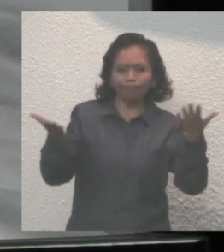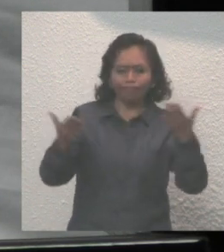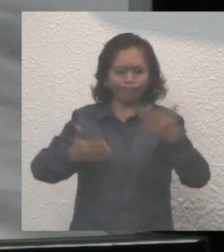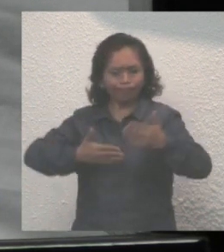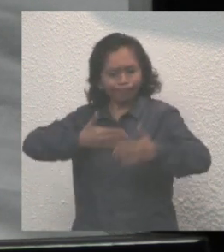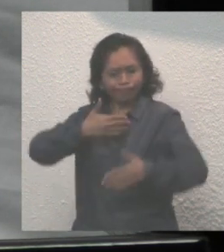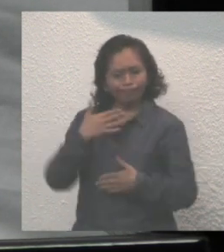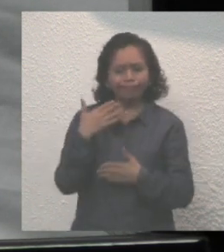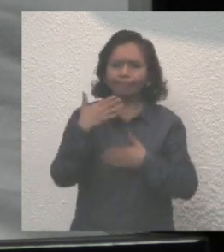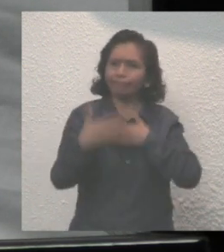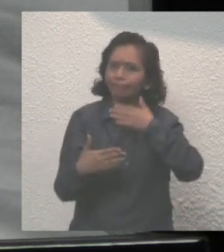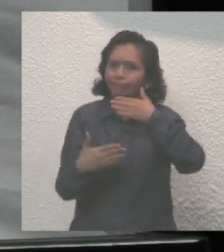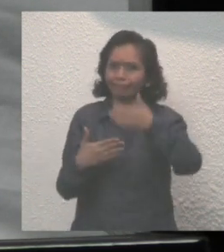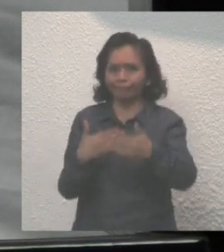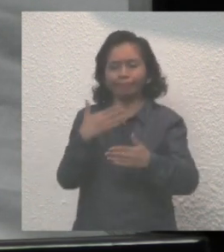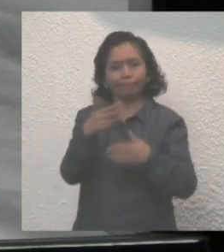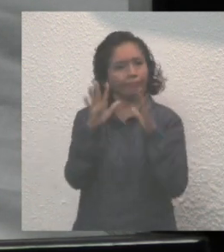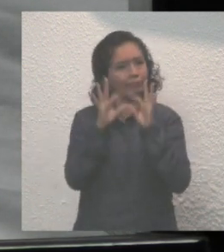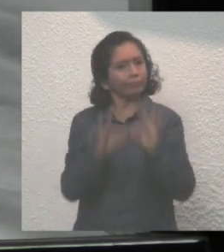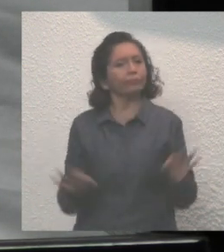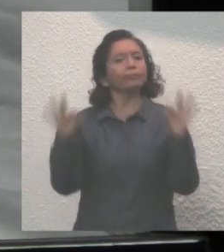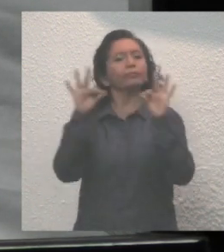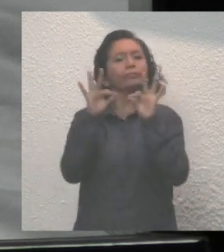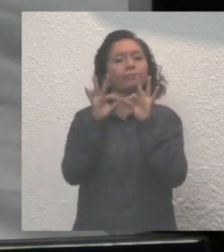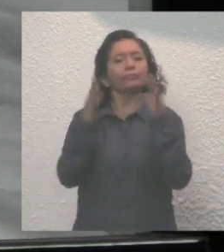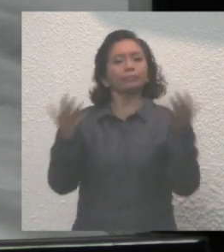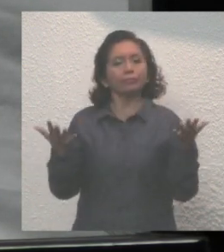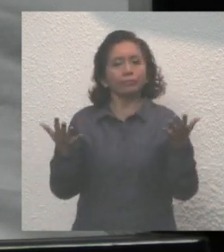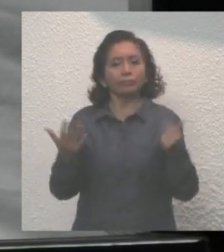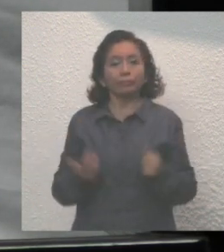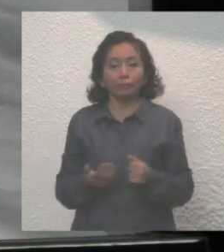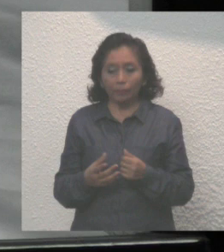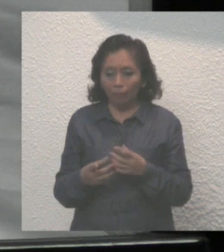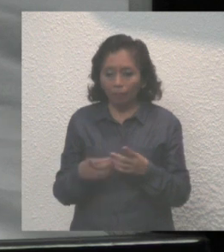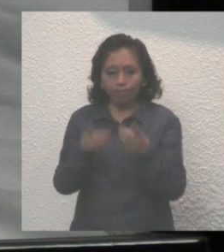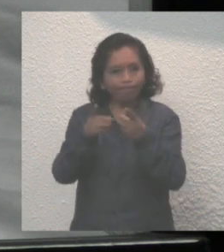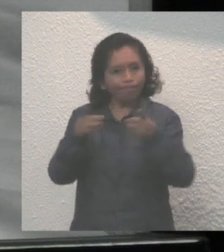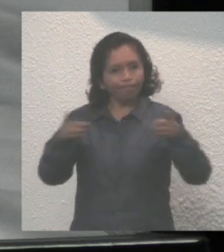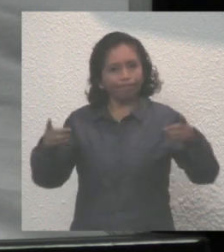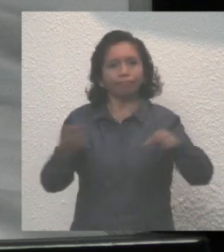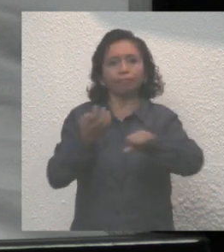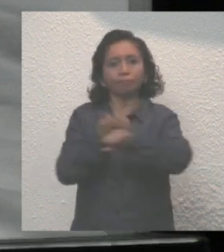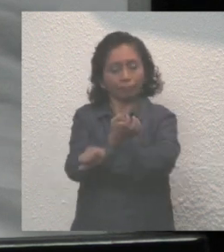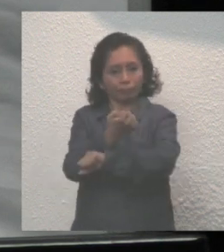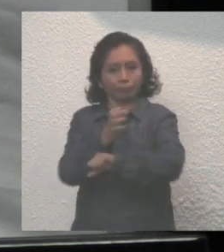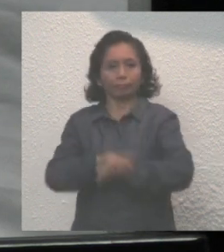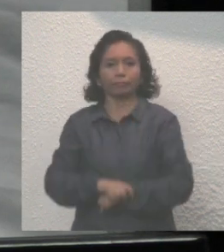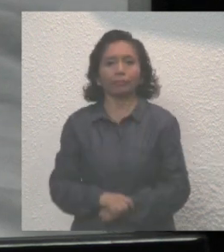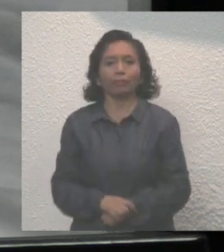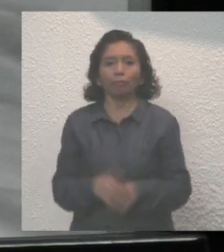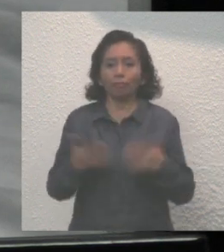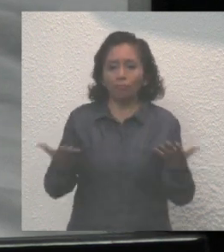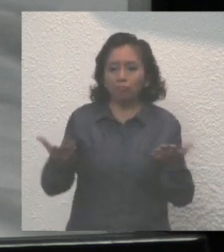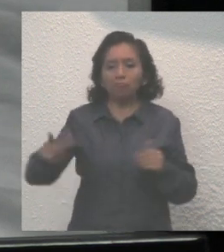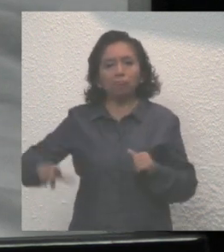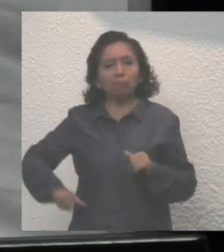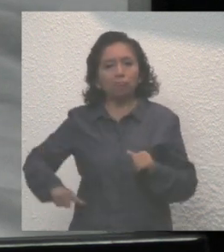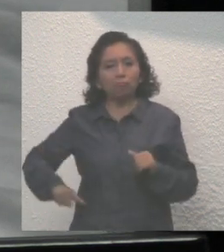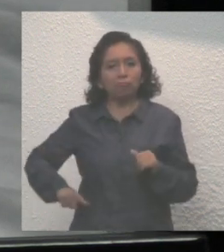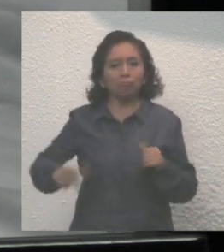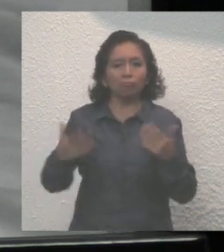más importantes para generar el desarrollo del Estado, siendo un gobierno